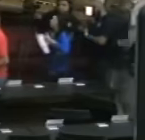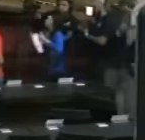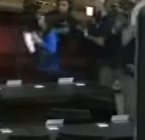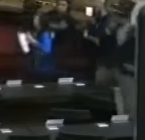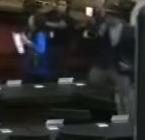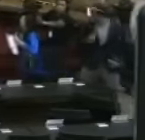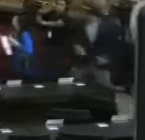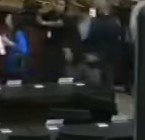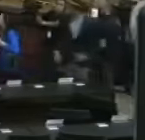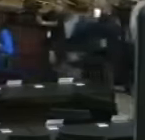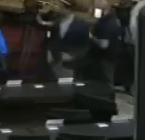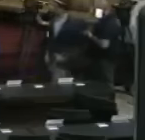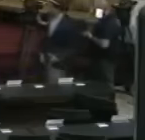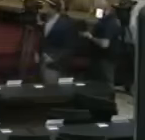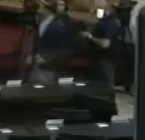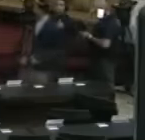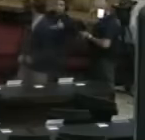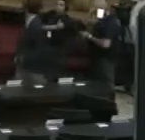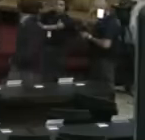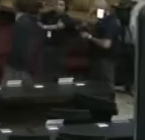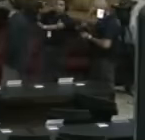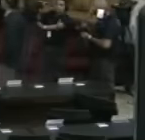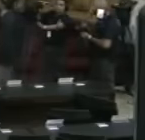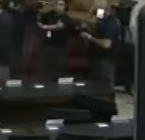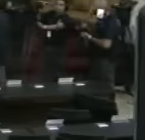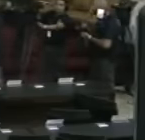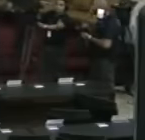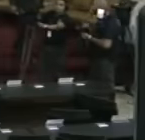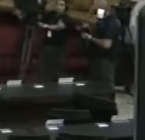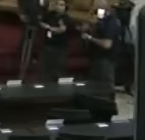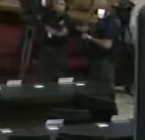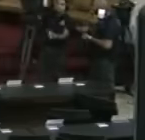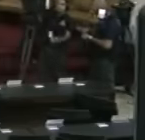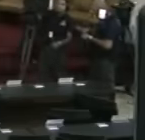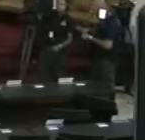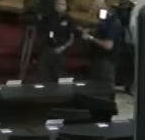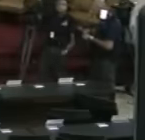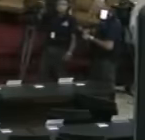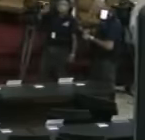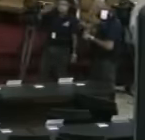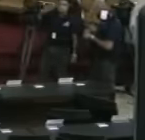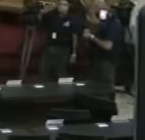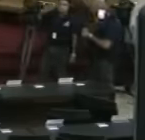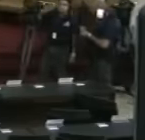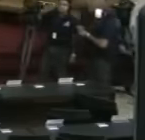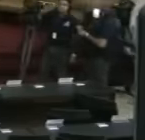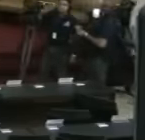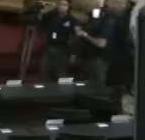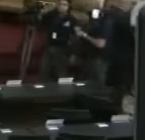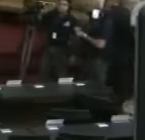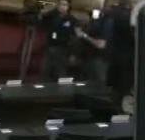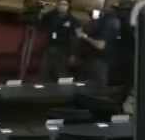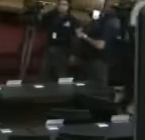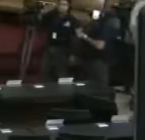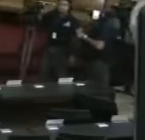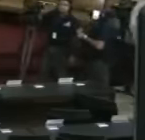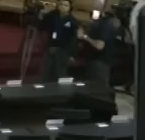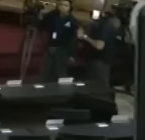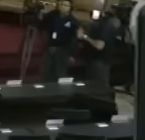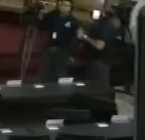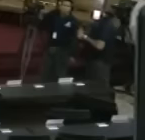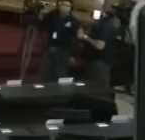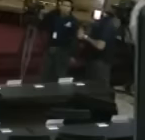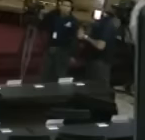incorporaron cuatro diputados de la Asamblea Nacional, afirmando que estos cambios representan la nueva etapa